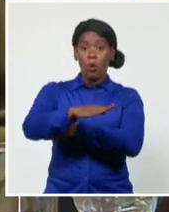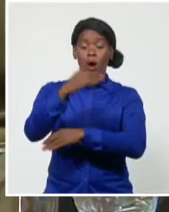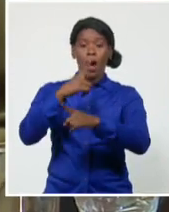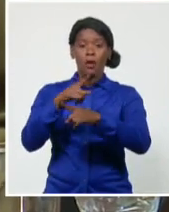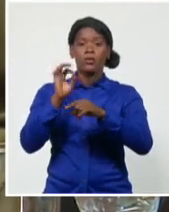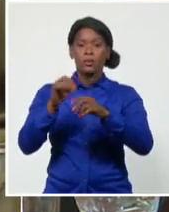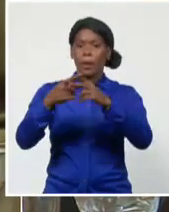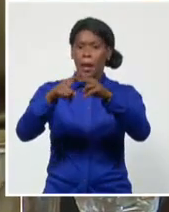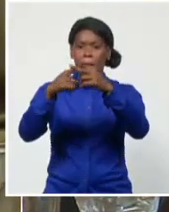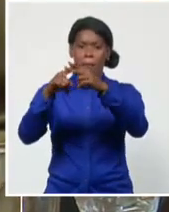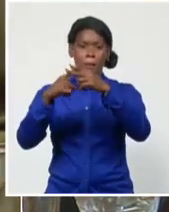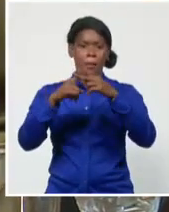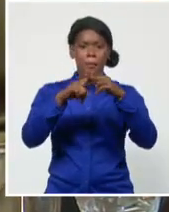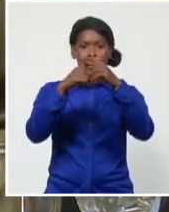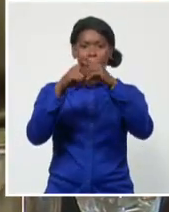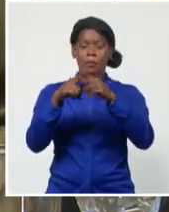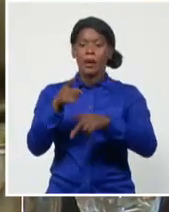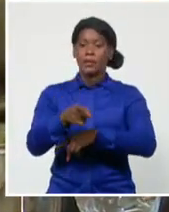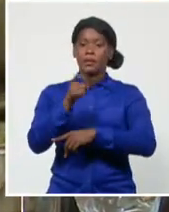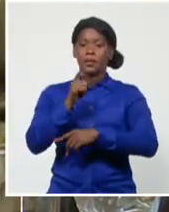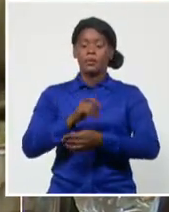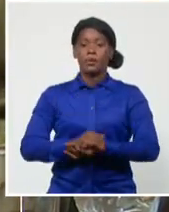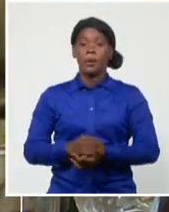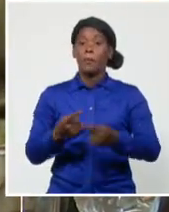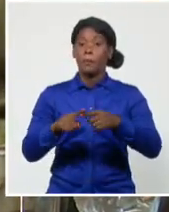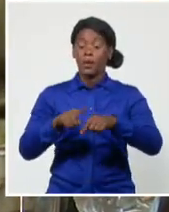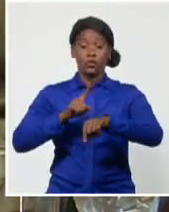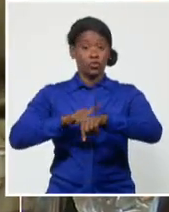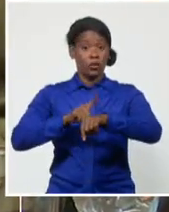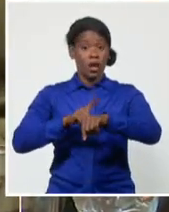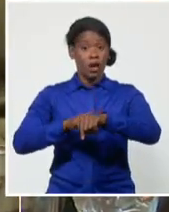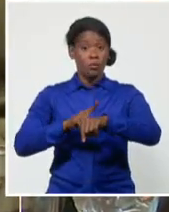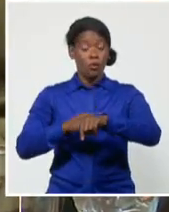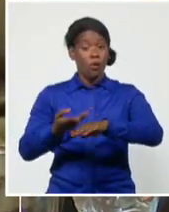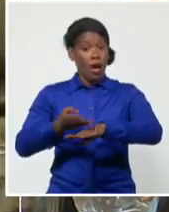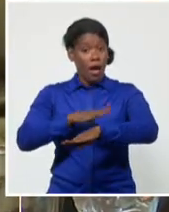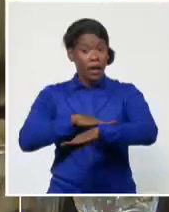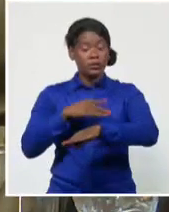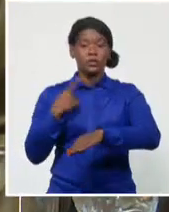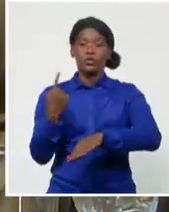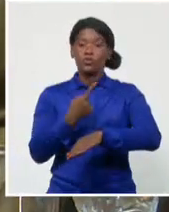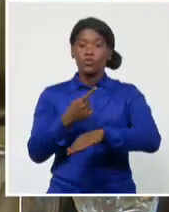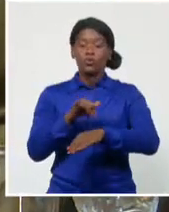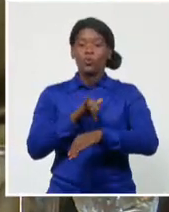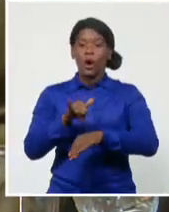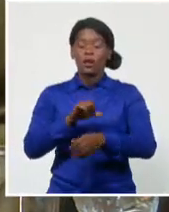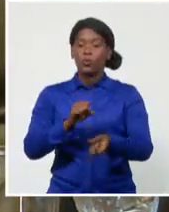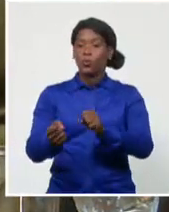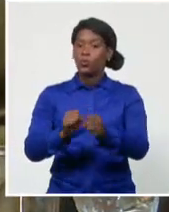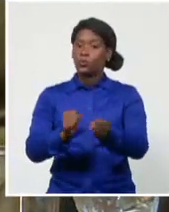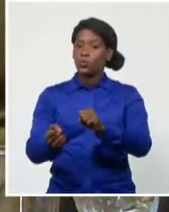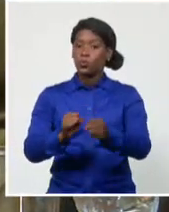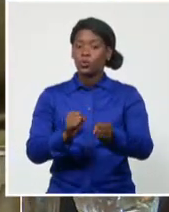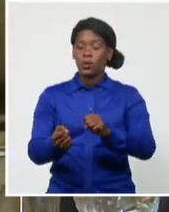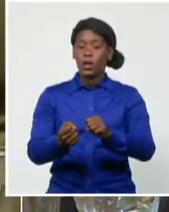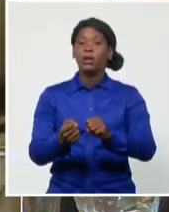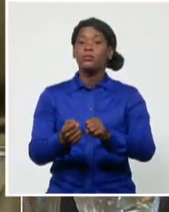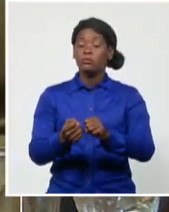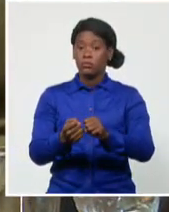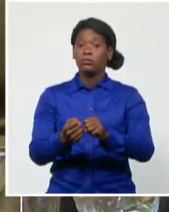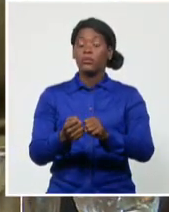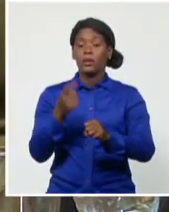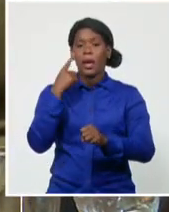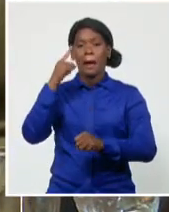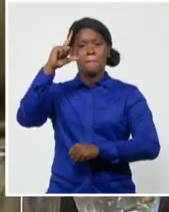prevenir y que estas consecuencias puedan ser, a partir de las acciones preventivas, la menor repercusión